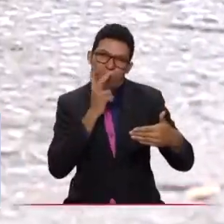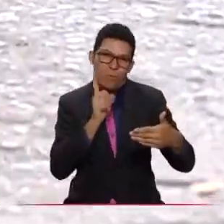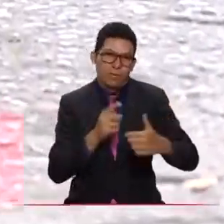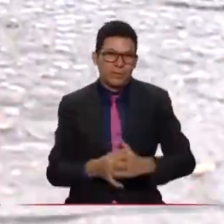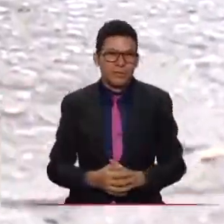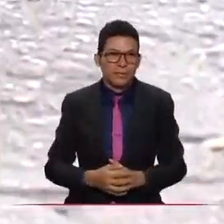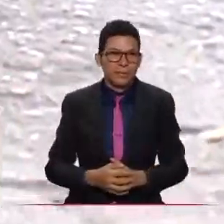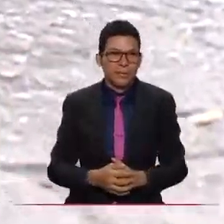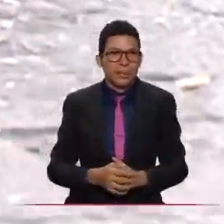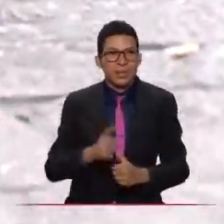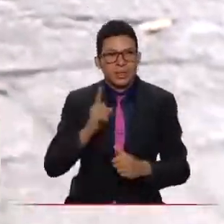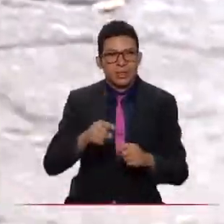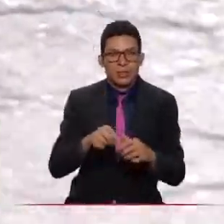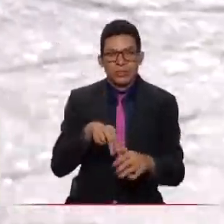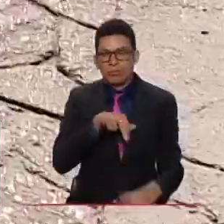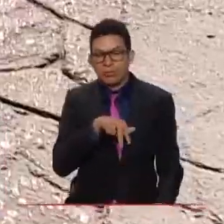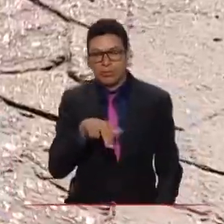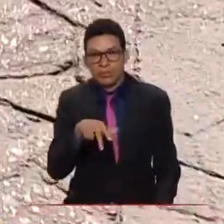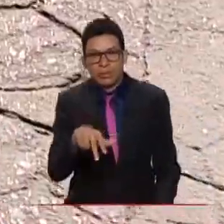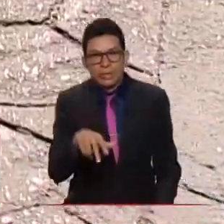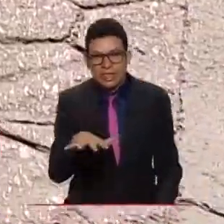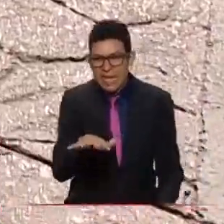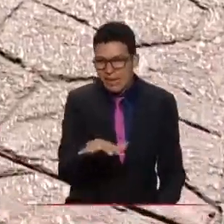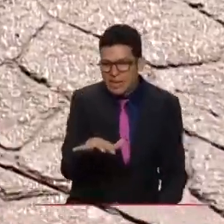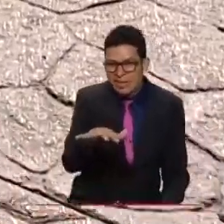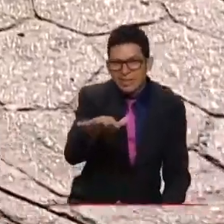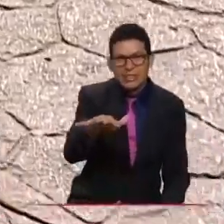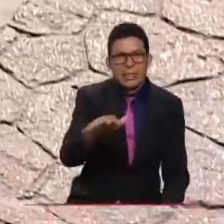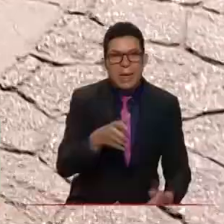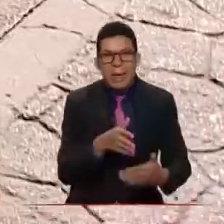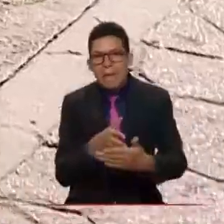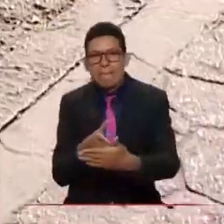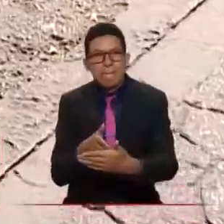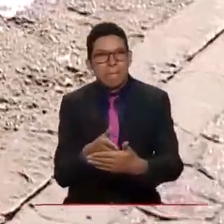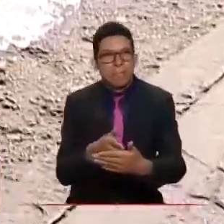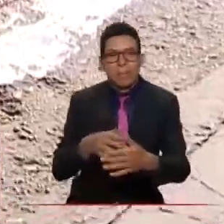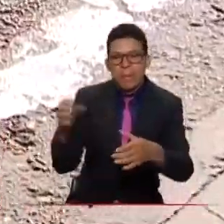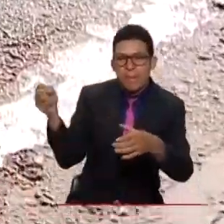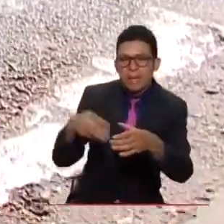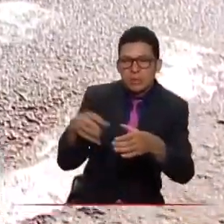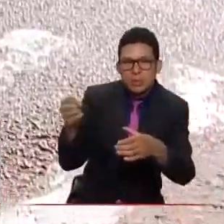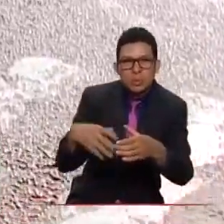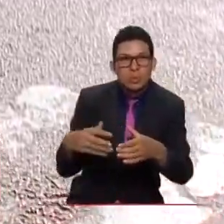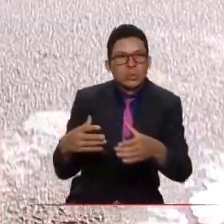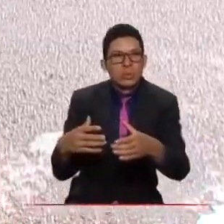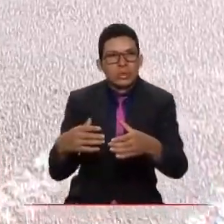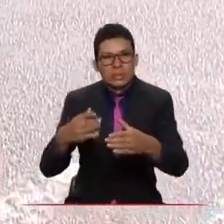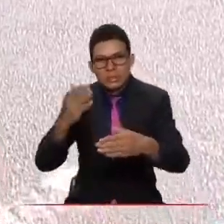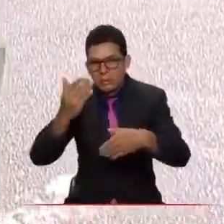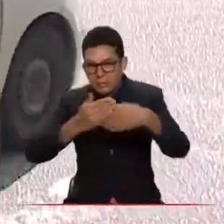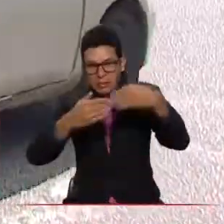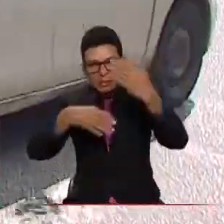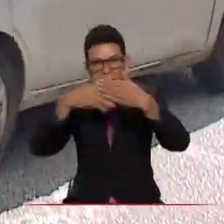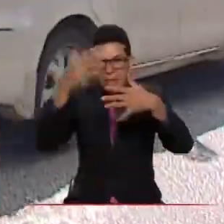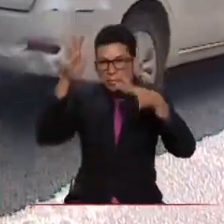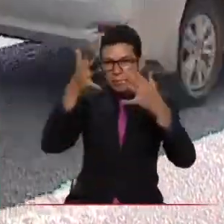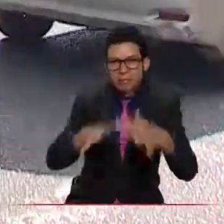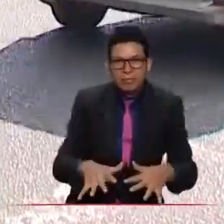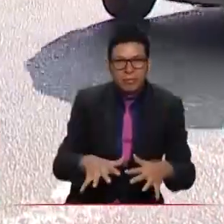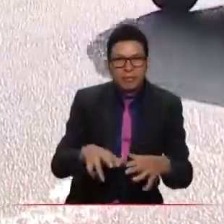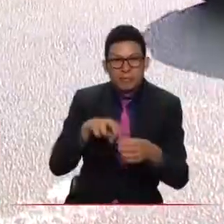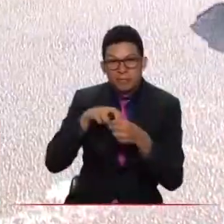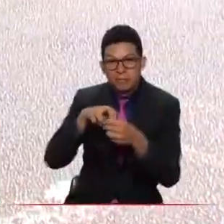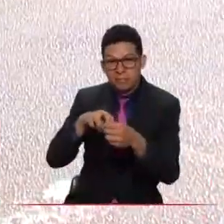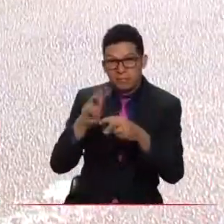Caminan sobre vías en mal estado, repletas de obstáculos, basura y escombros. Y ni hablar del transporte público, pues aún no